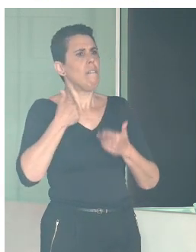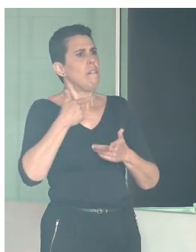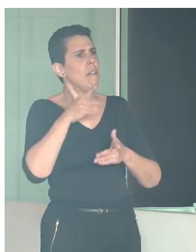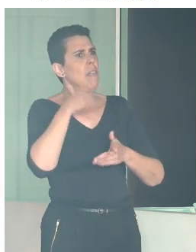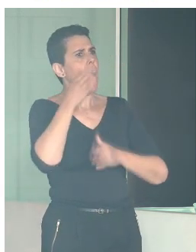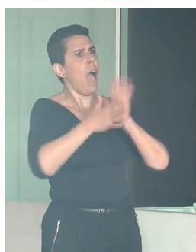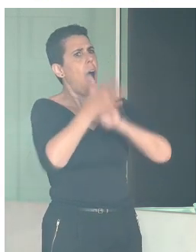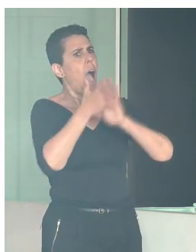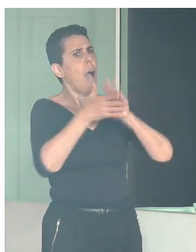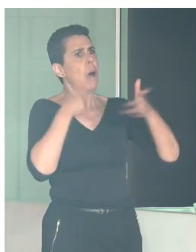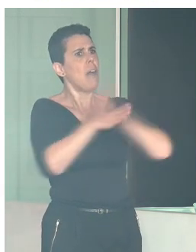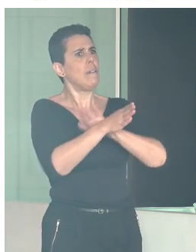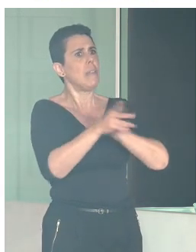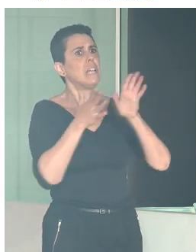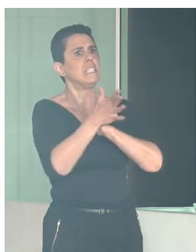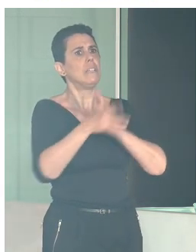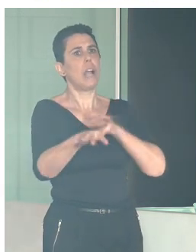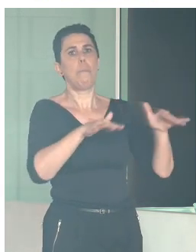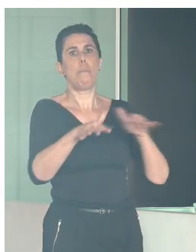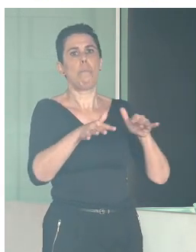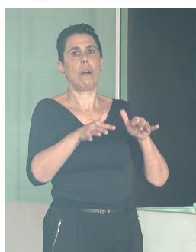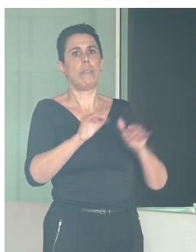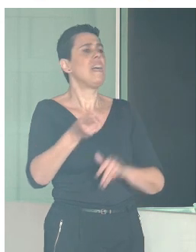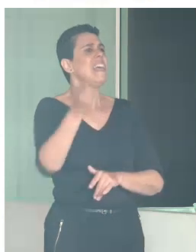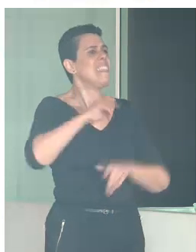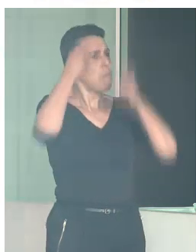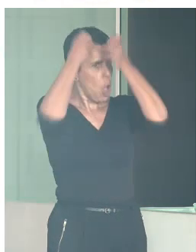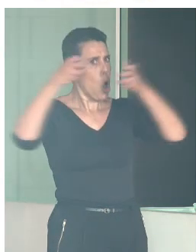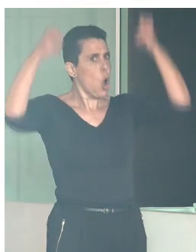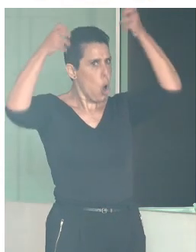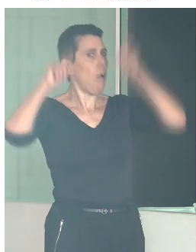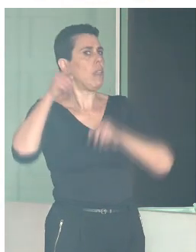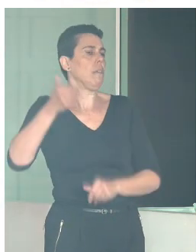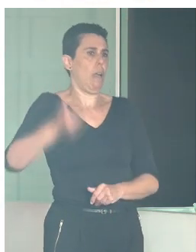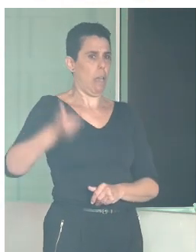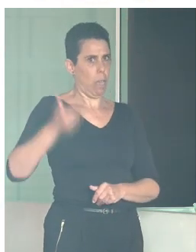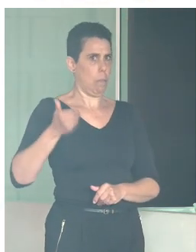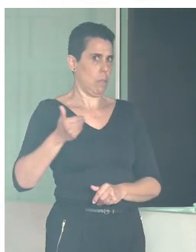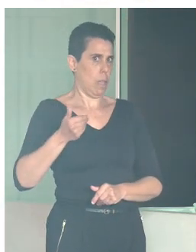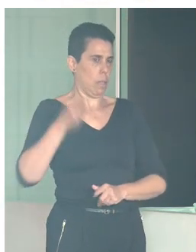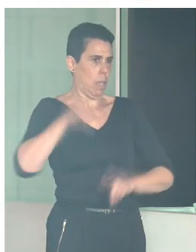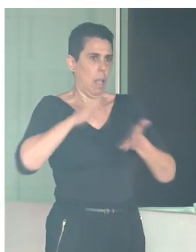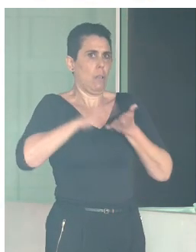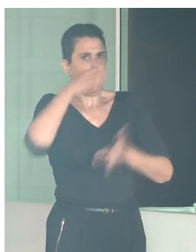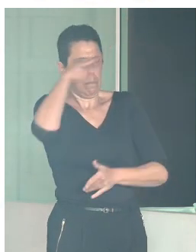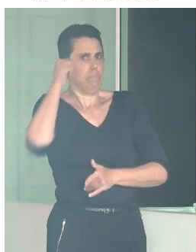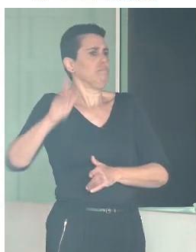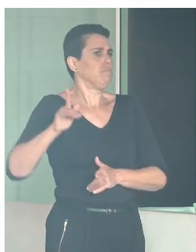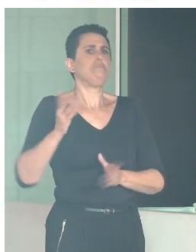el tema cognitivo, que muchas veces se olvida y es parte también fundamental de esa accesibilidad.